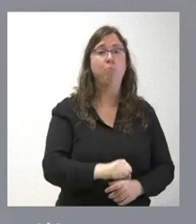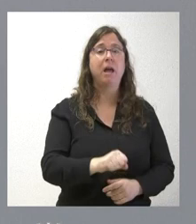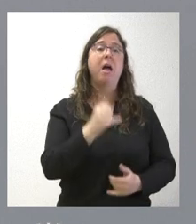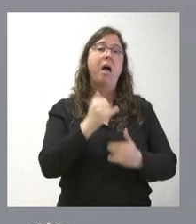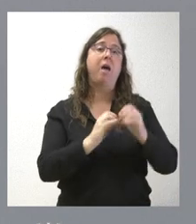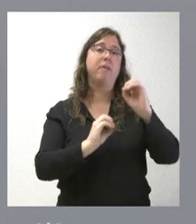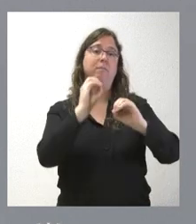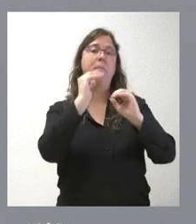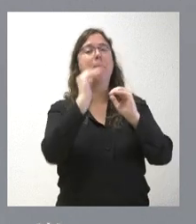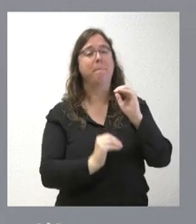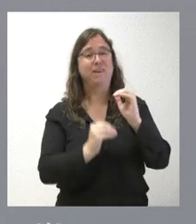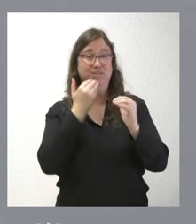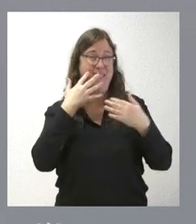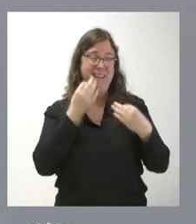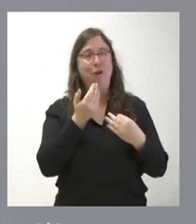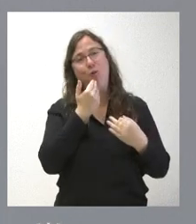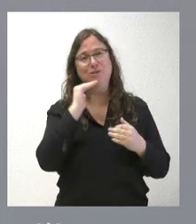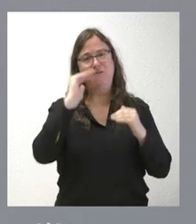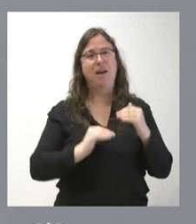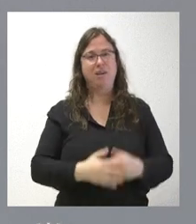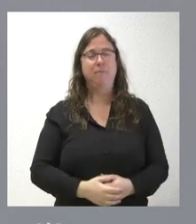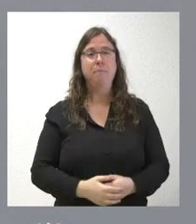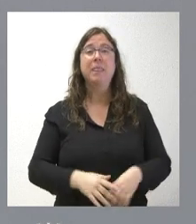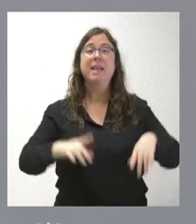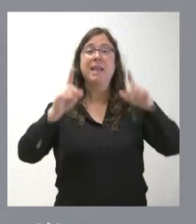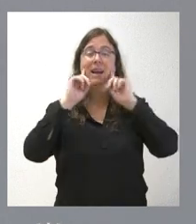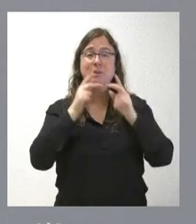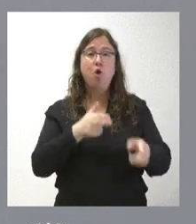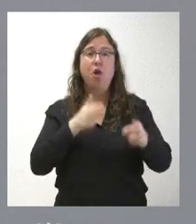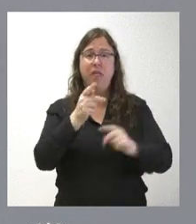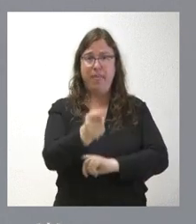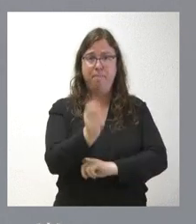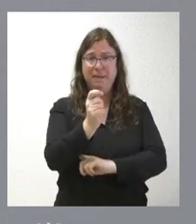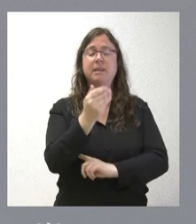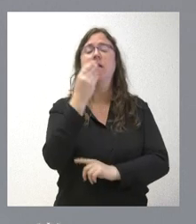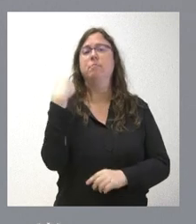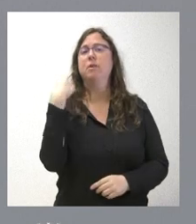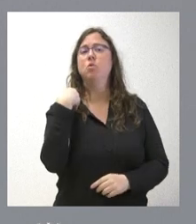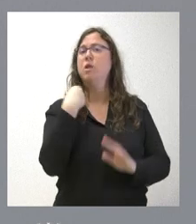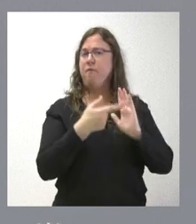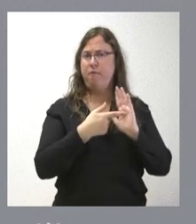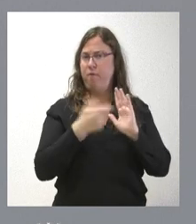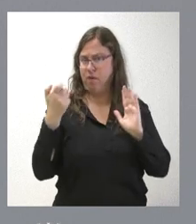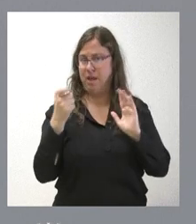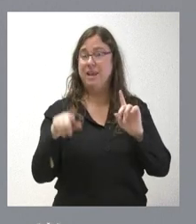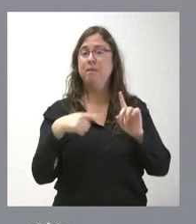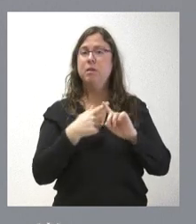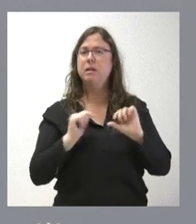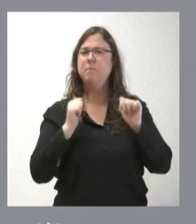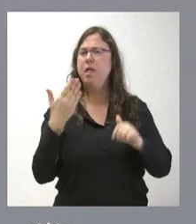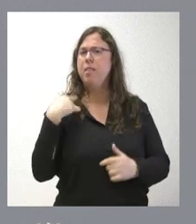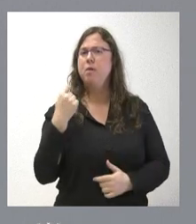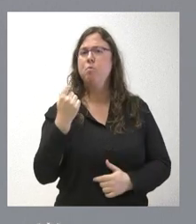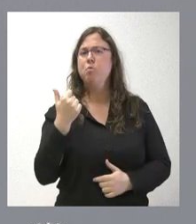en términos reales. Específicamente en el caso de caja y pesca que usted pregunta, no solamente está eliminado, sino que además ha entrado en vigor recientemente